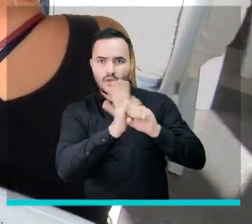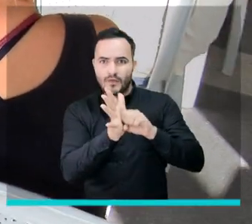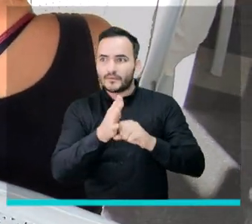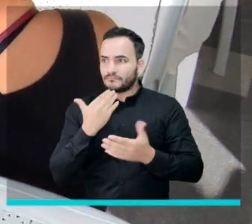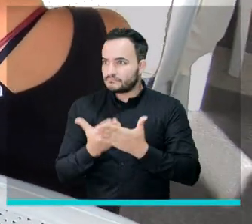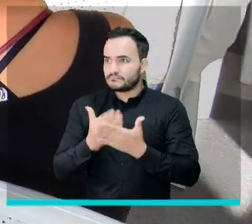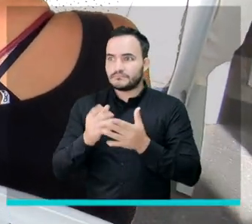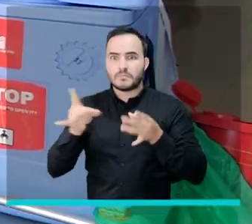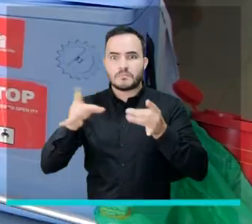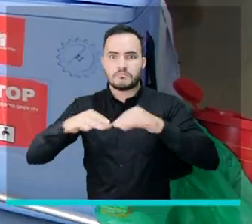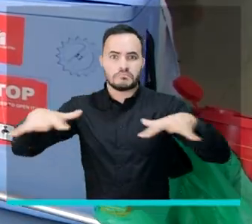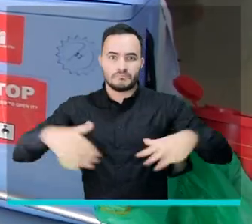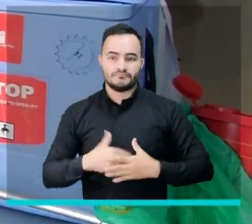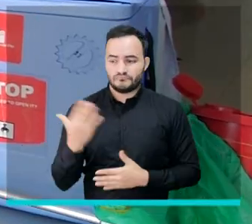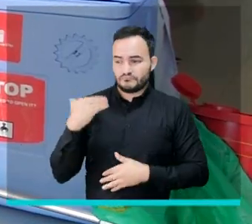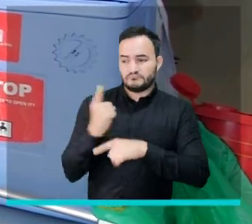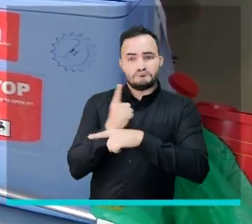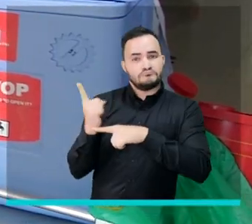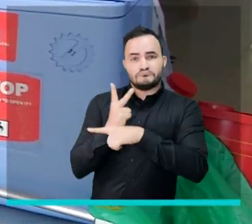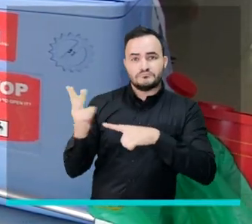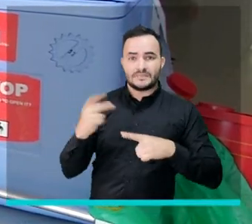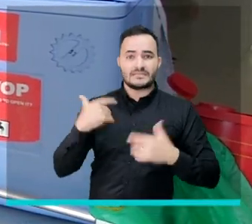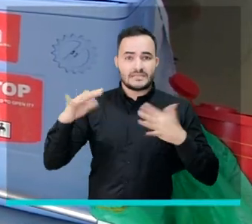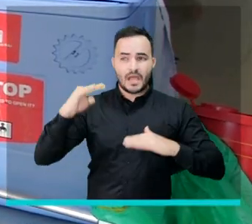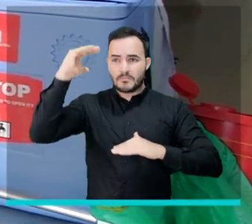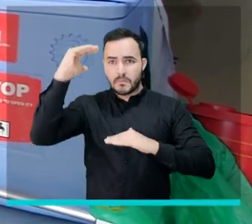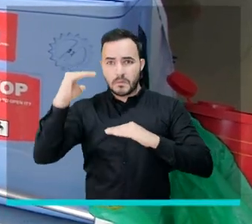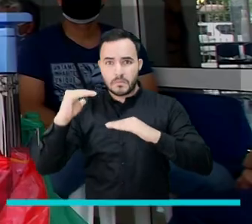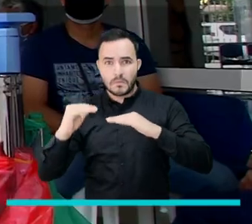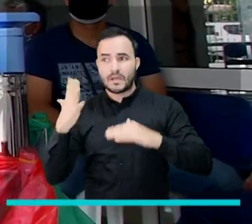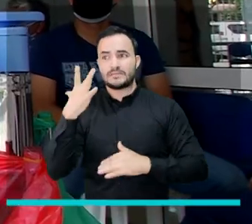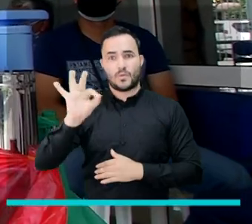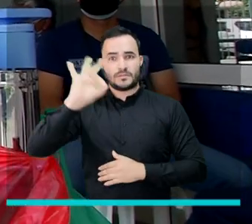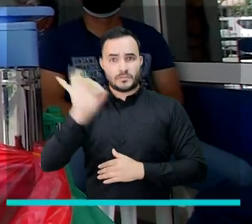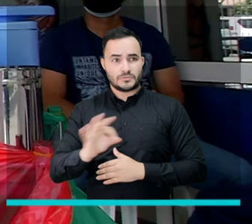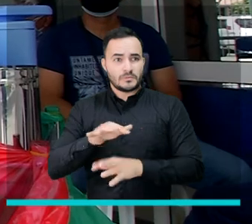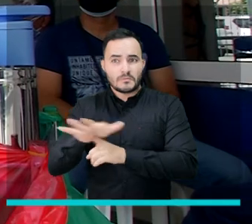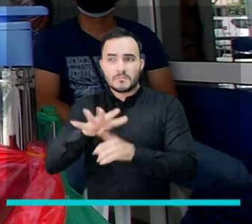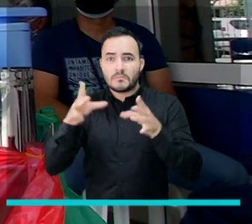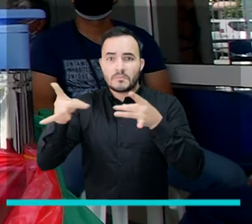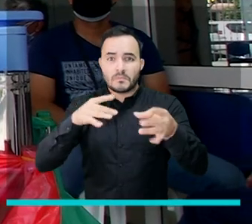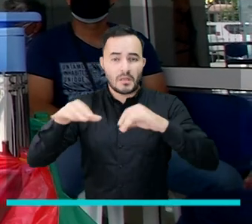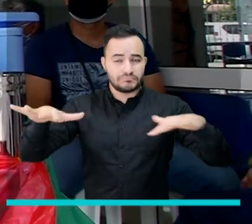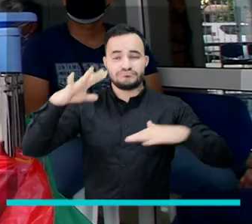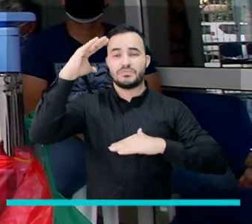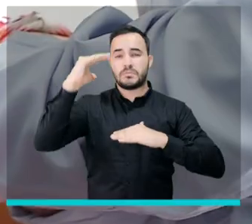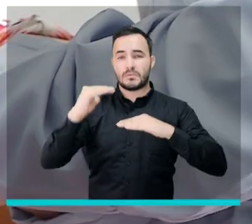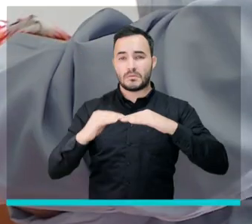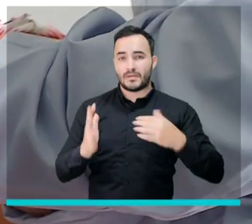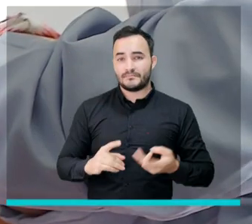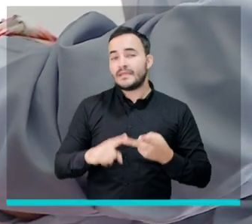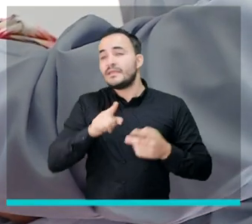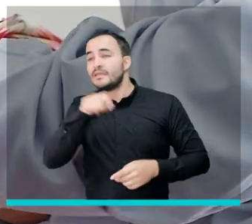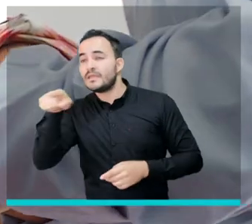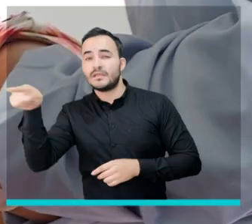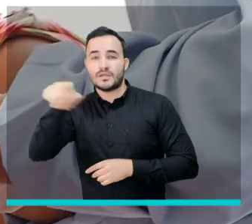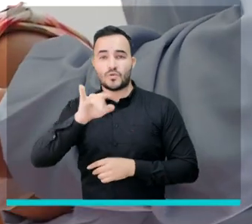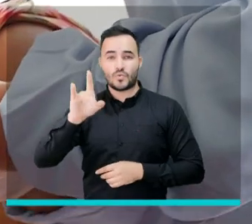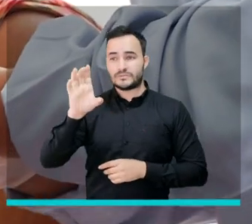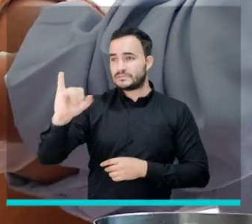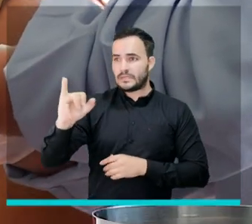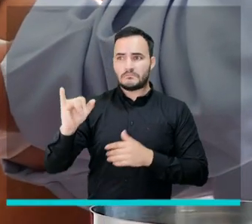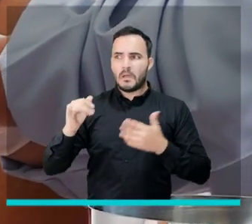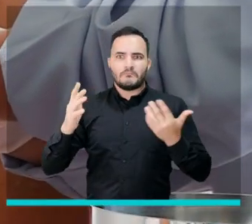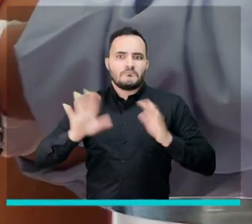son una estrategia efectiva contra la COVID-19. En las últimas semanas, Medellín ha tenido una disminución del 50% en el número de contagios